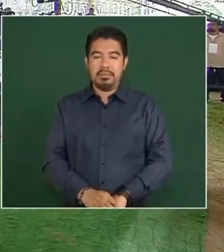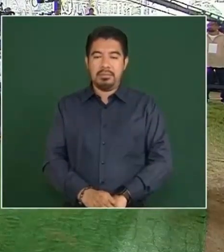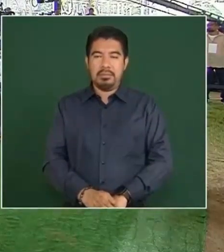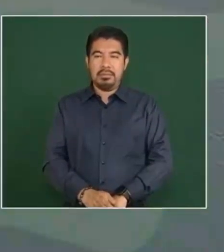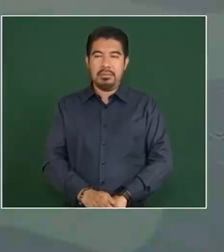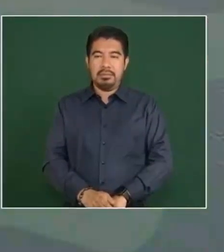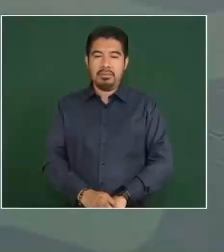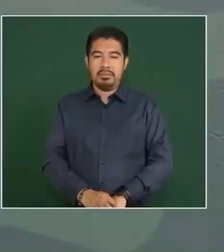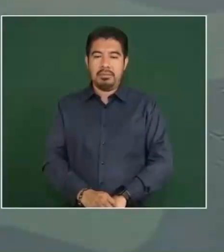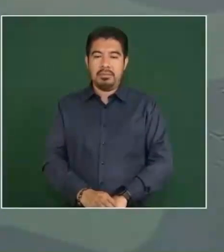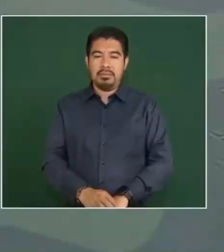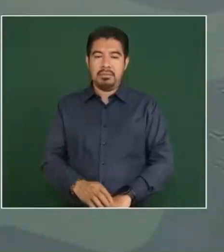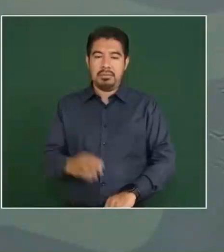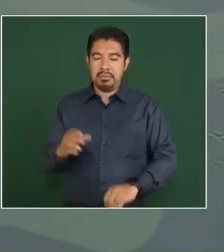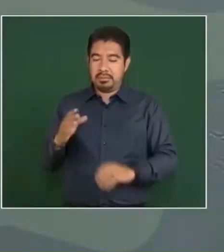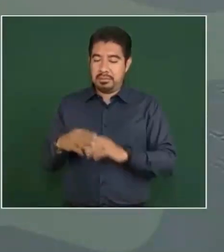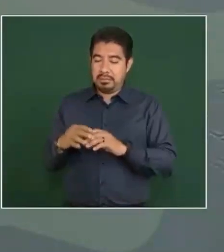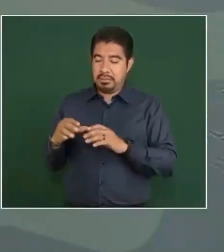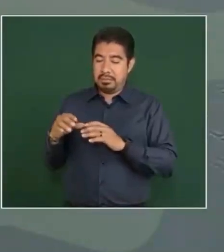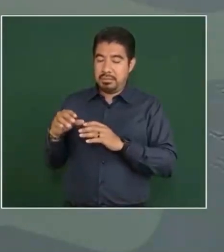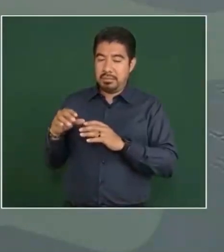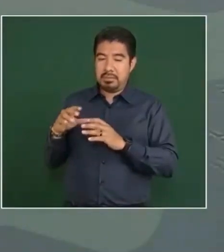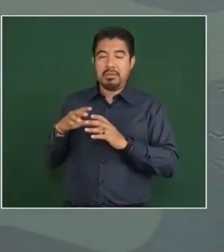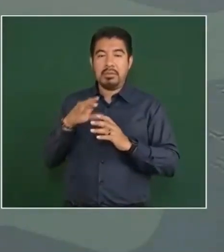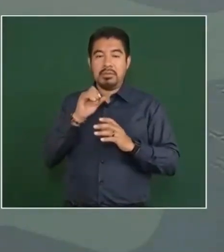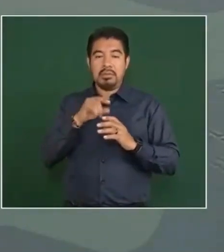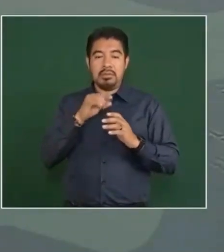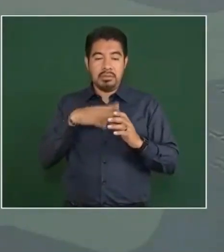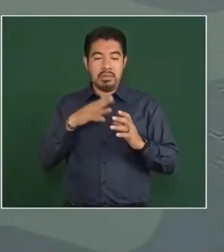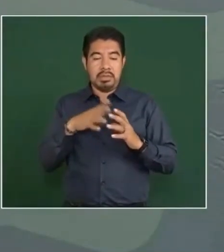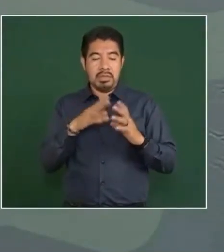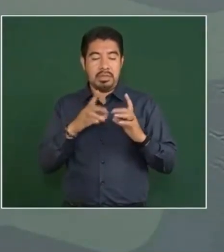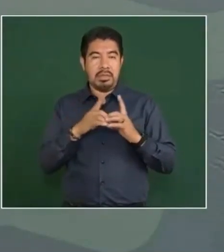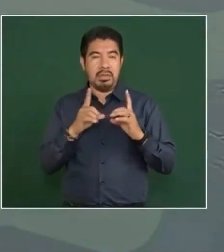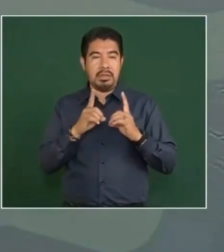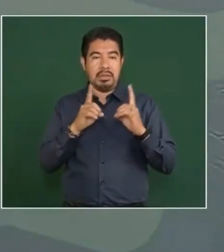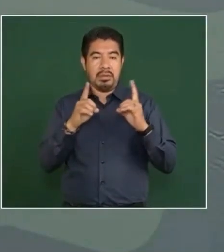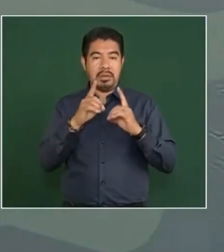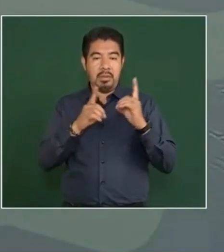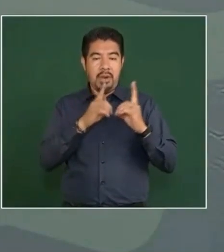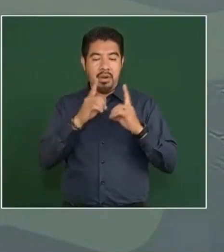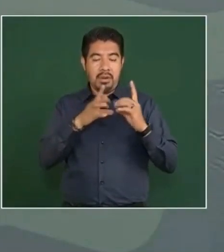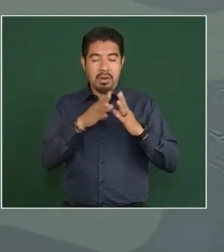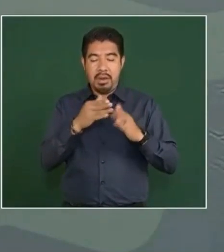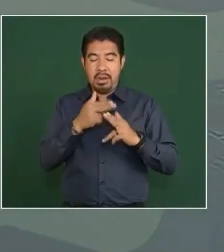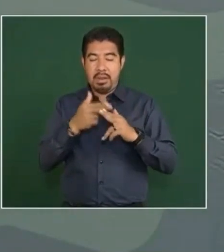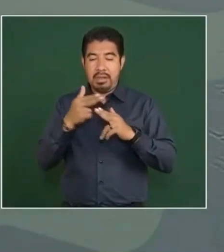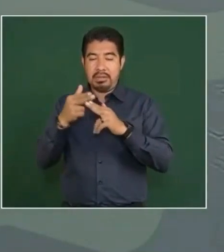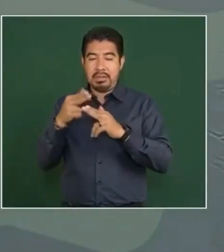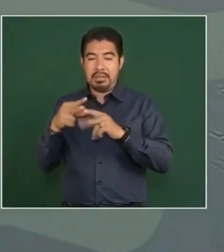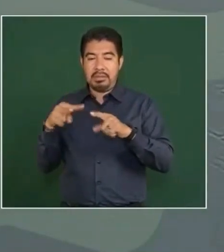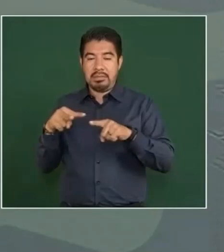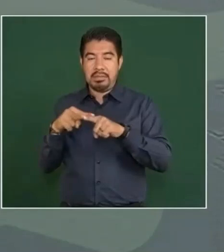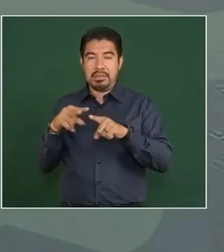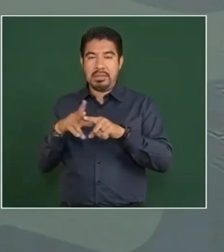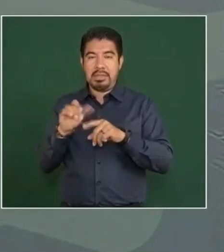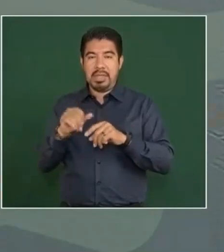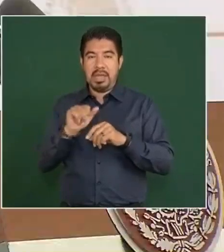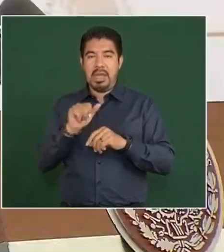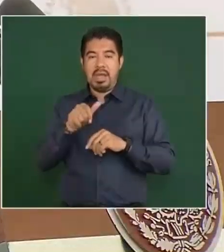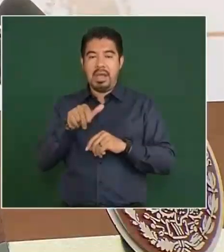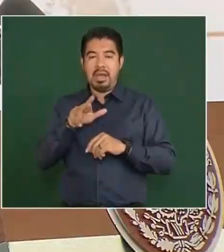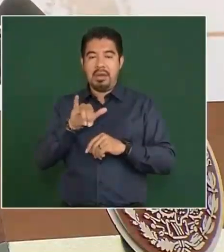de la ciudad deportiva Plaza de Almas, una marcha, un movimiento. Nosotros felices